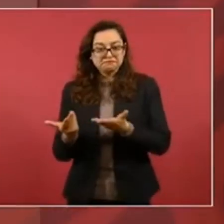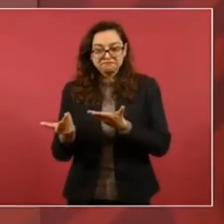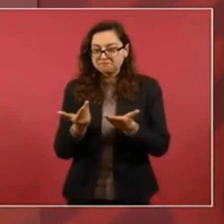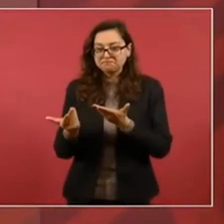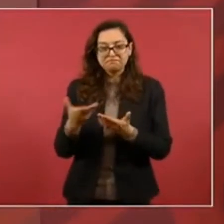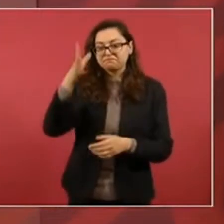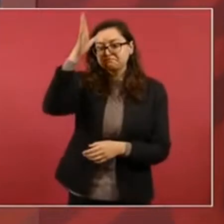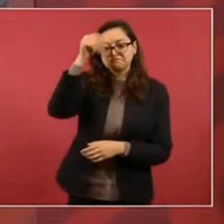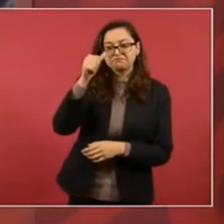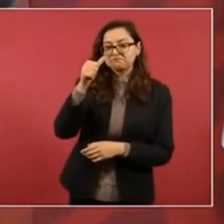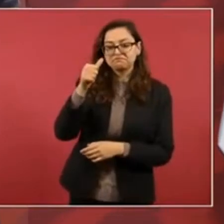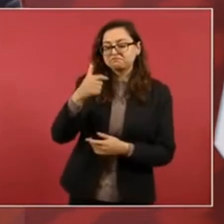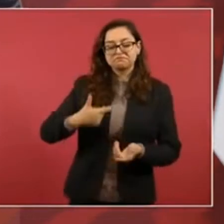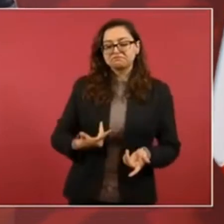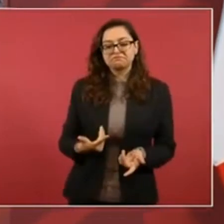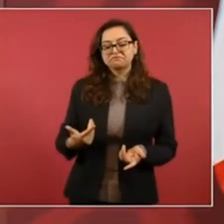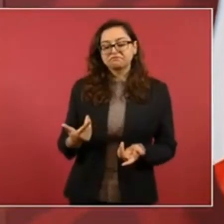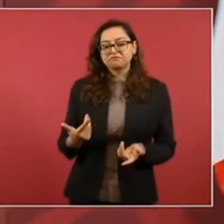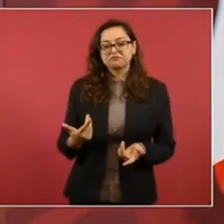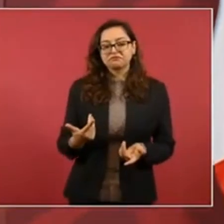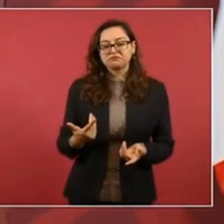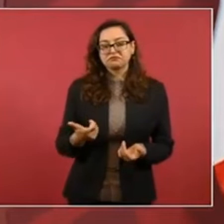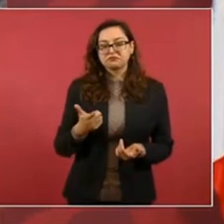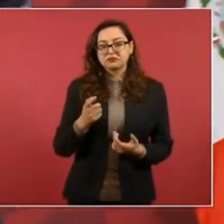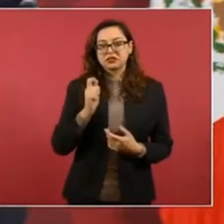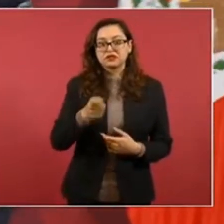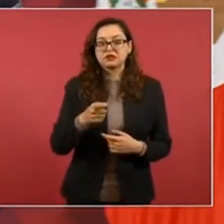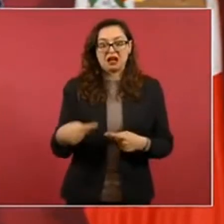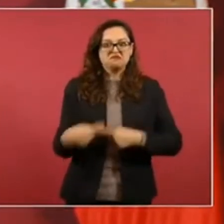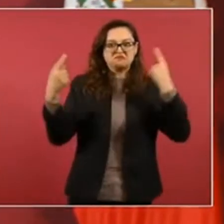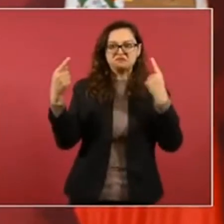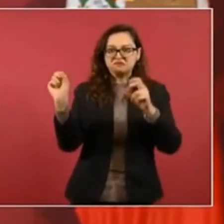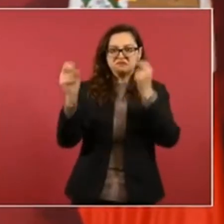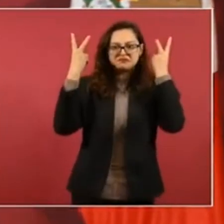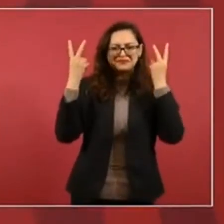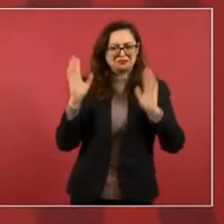sin embargo, eso no significa ningún distanciamiento,